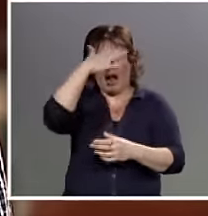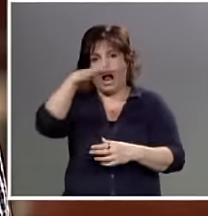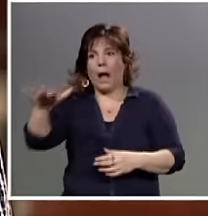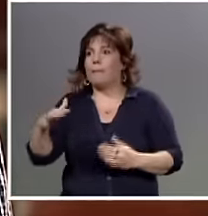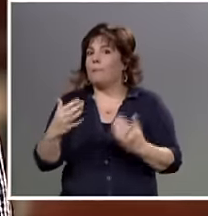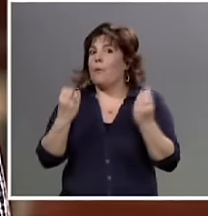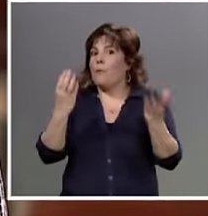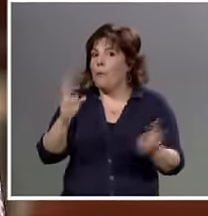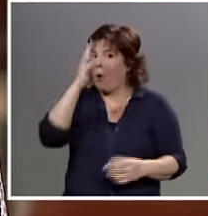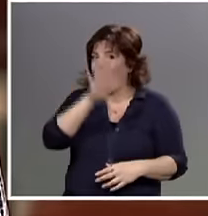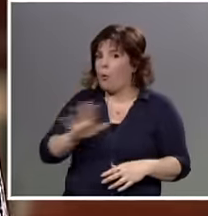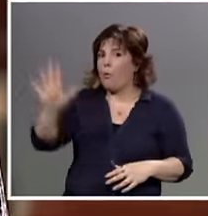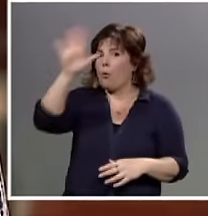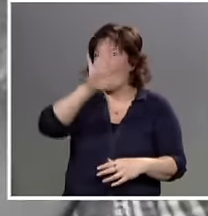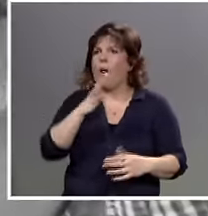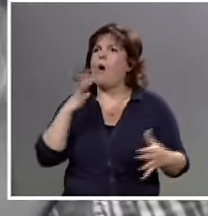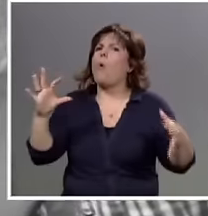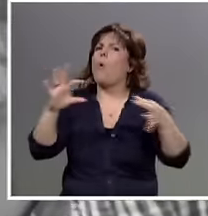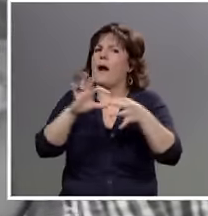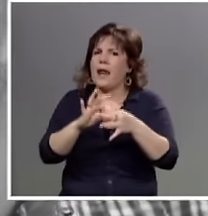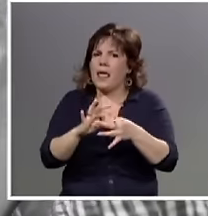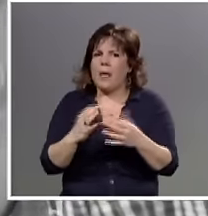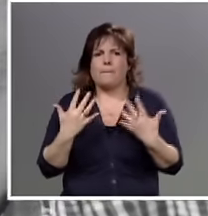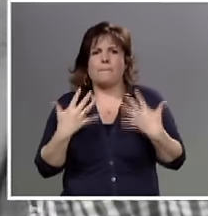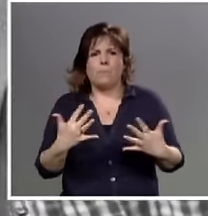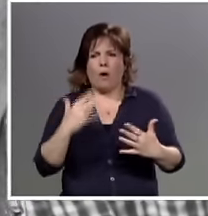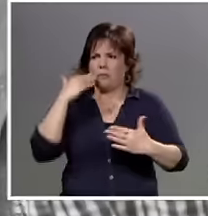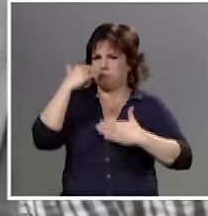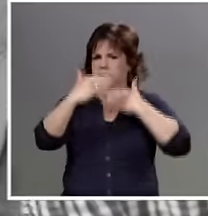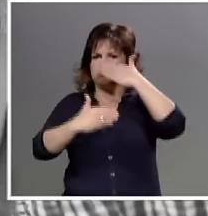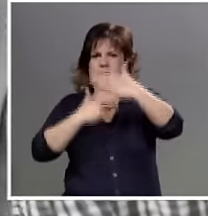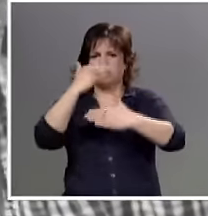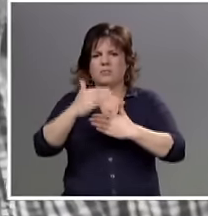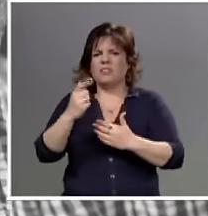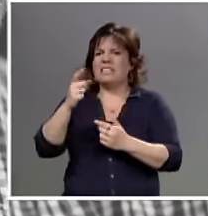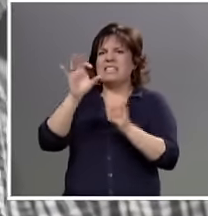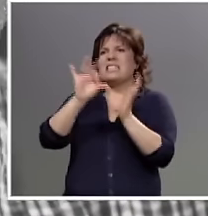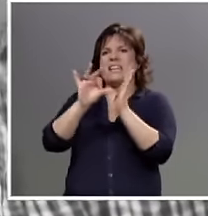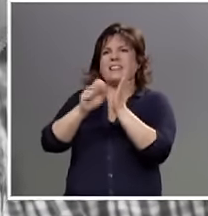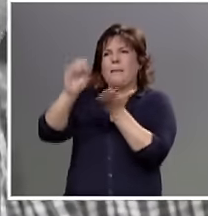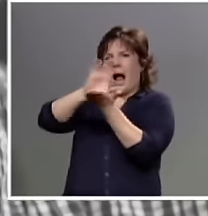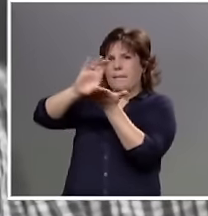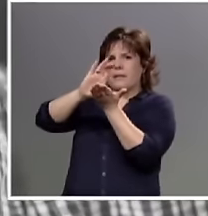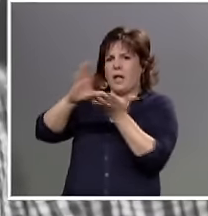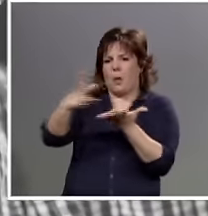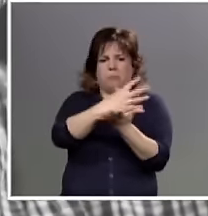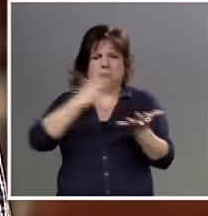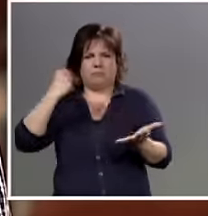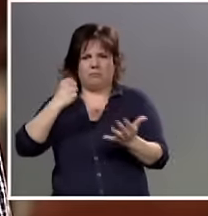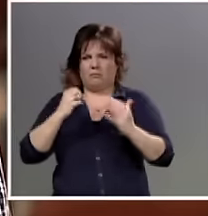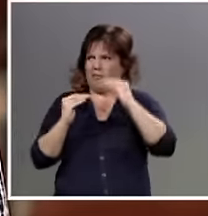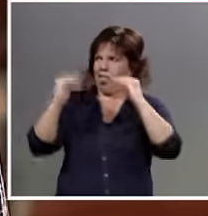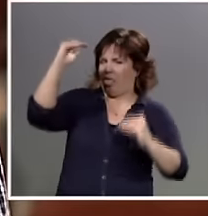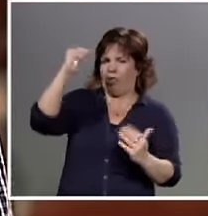en nuestro país las herramientas de la unidad son las que nos permiten avanzar frente a un capitalismo cada vez más concentrado y desigual